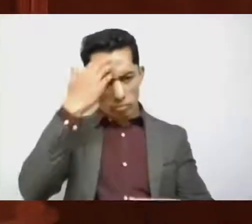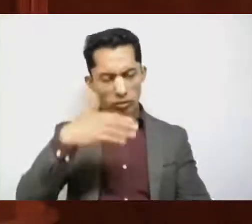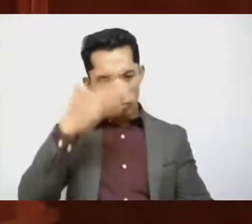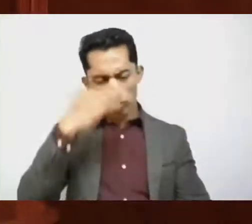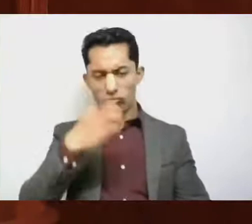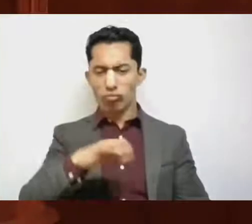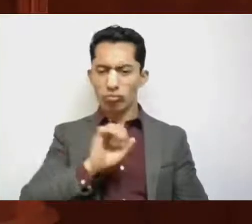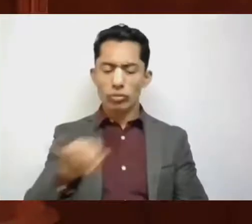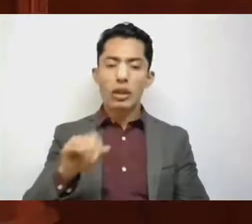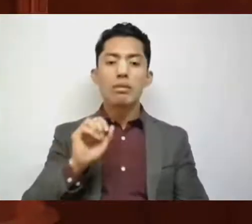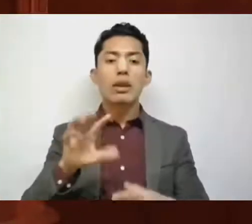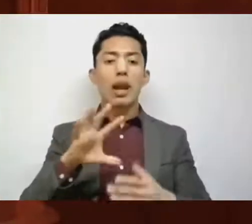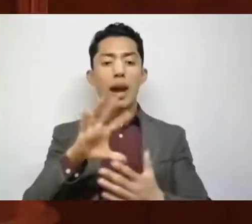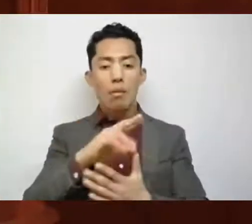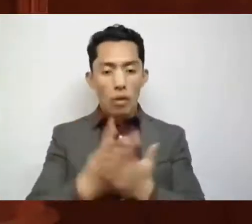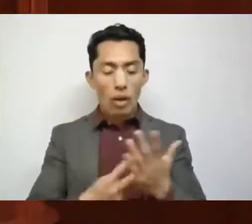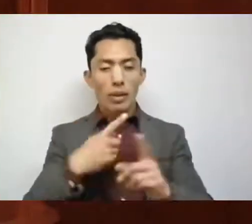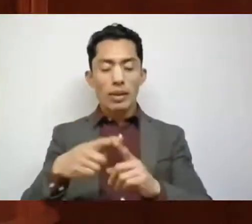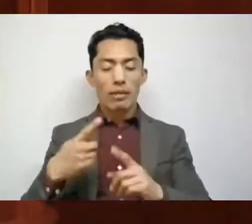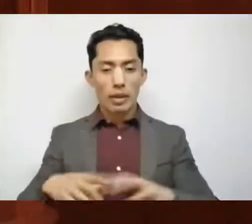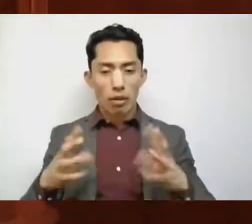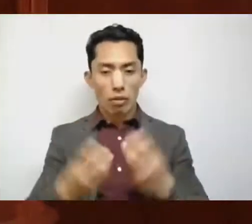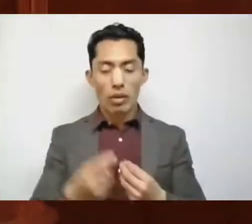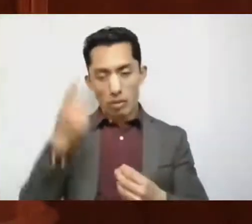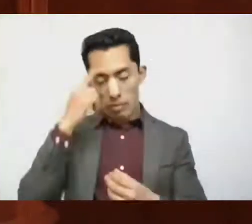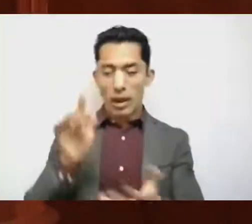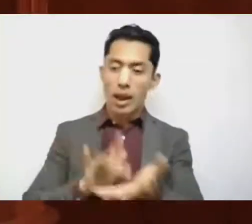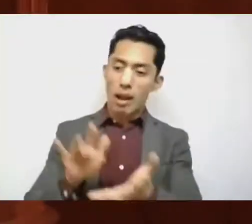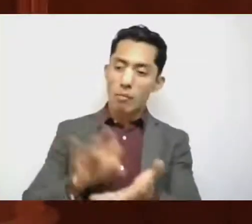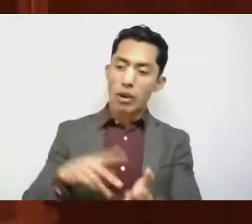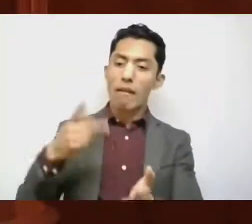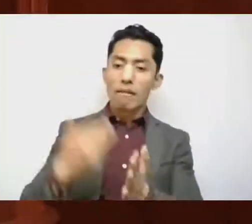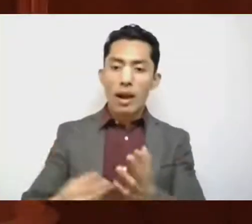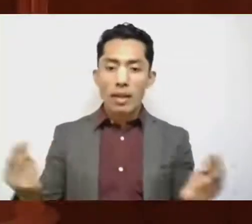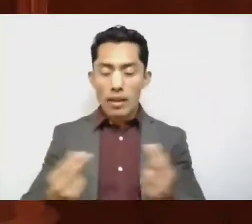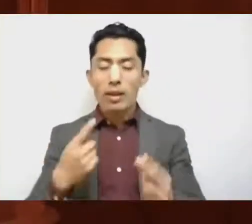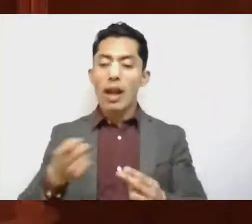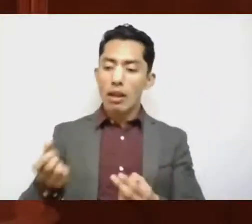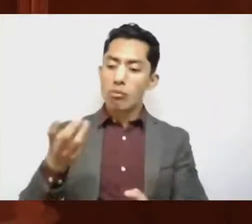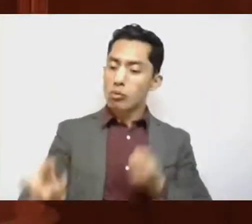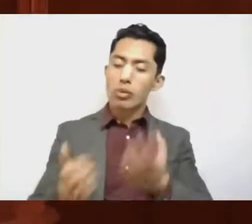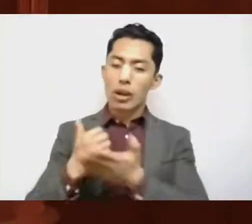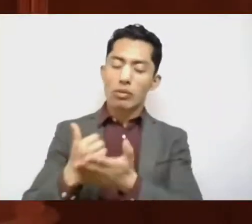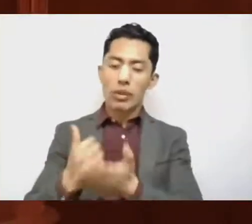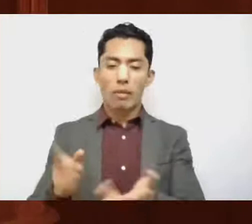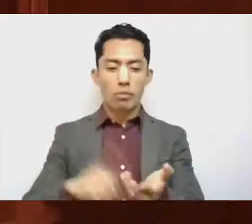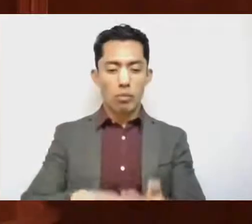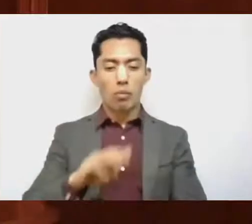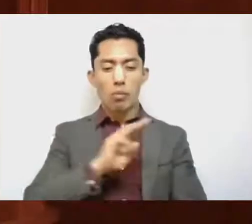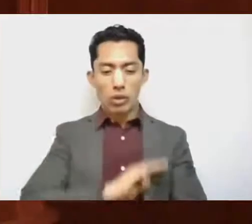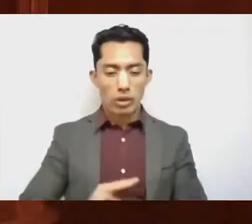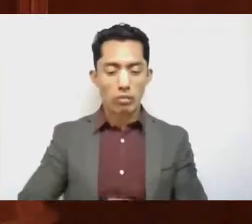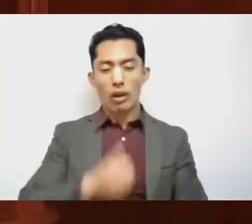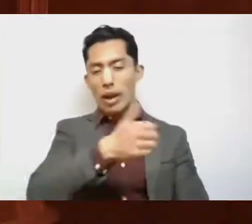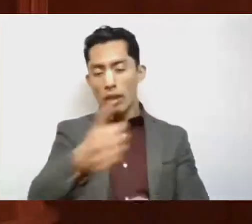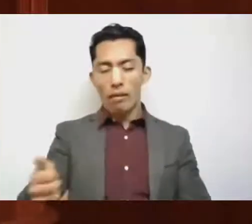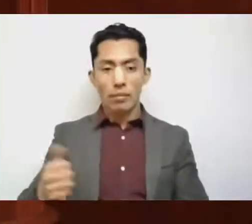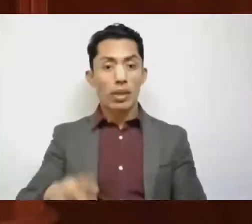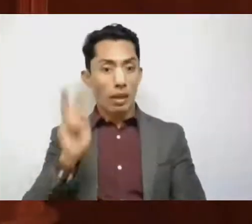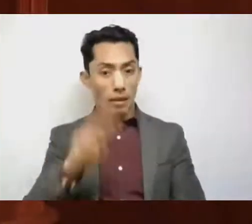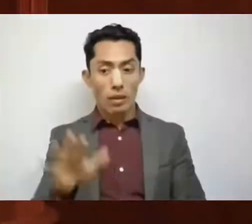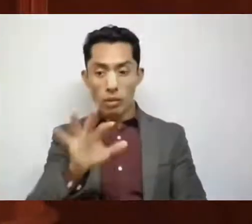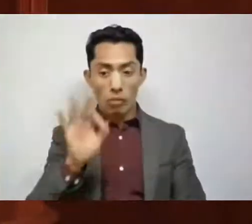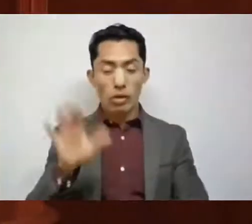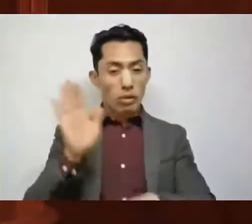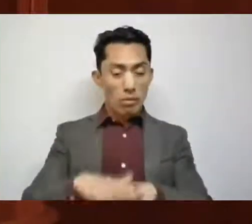implementación de programas equiparados que solventen las necesidades de cada municipio. Y es que sí, más de la mitad de la población